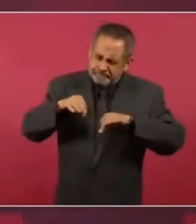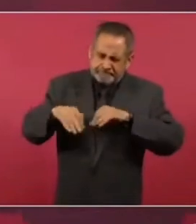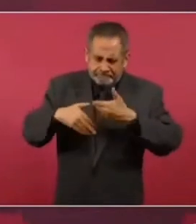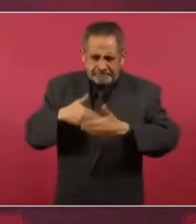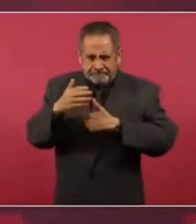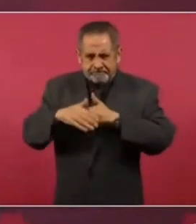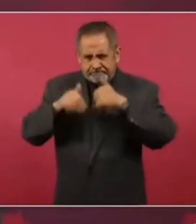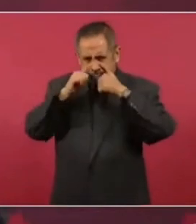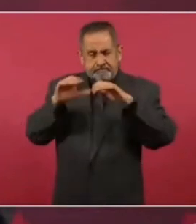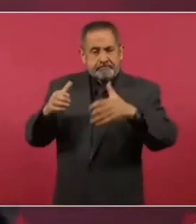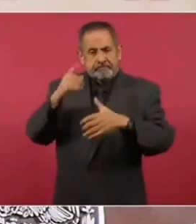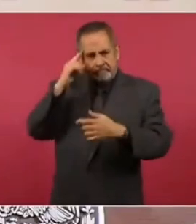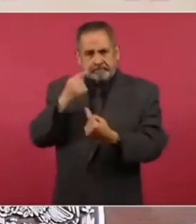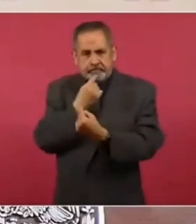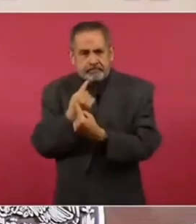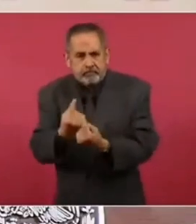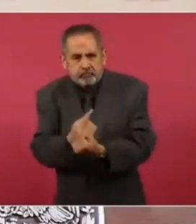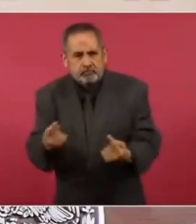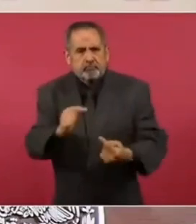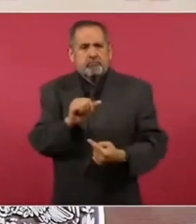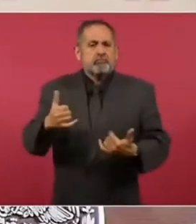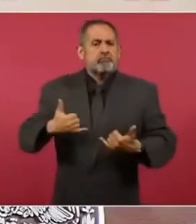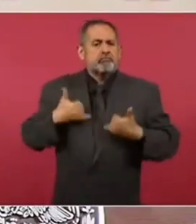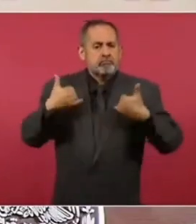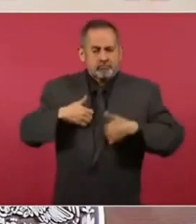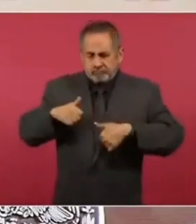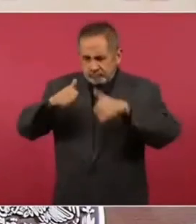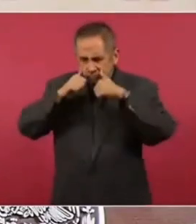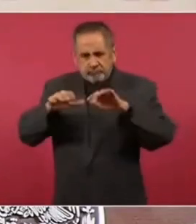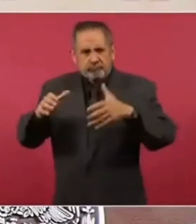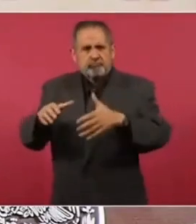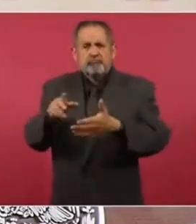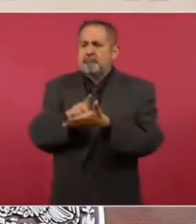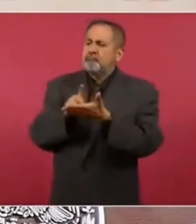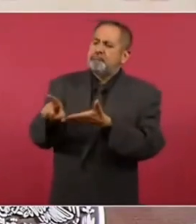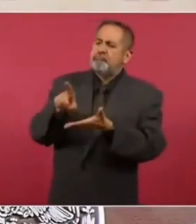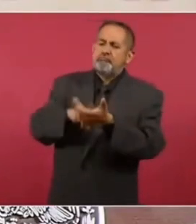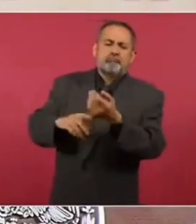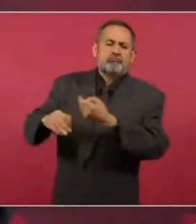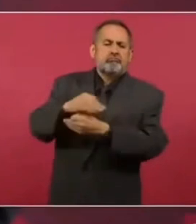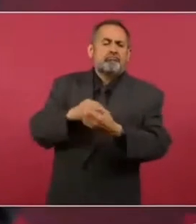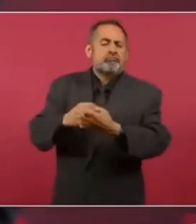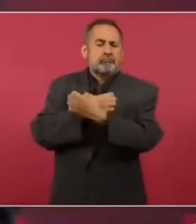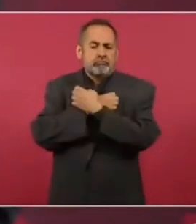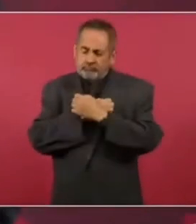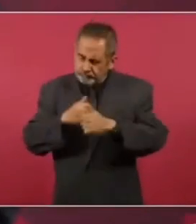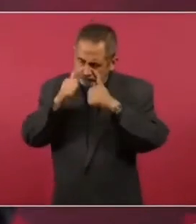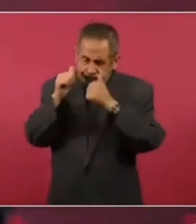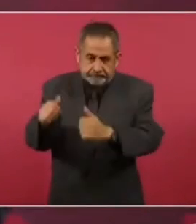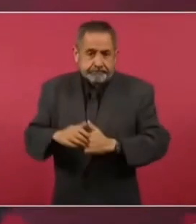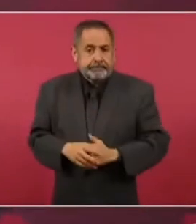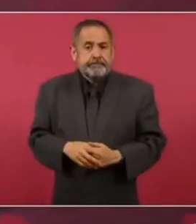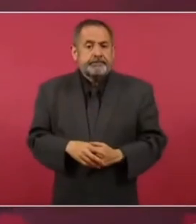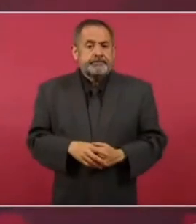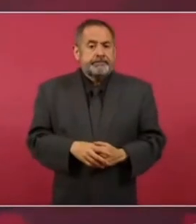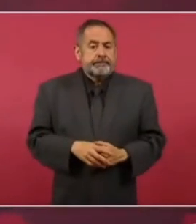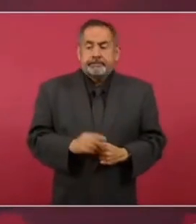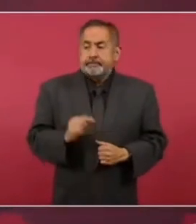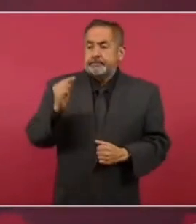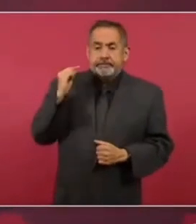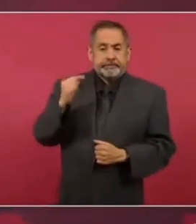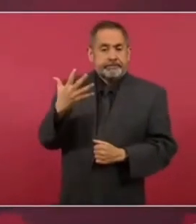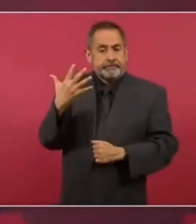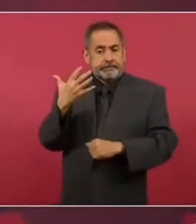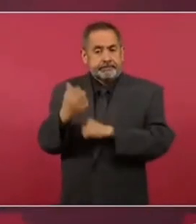garantizar a las niñas, niños y jóvenes su derecho a la educación. En los últimos cinco